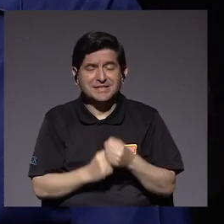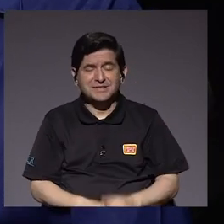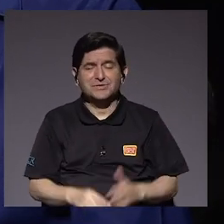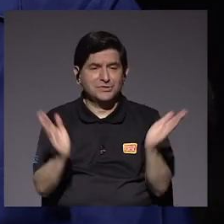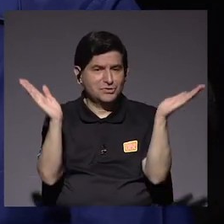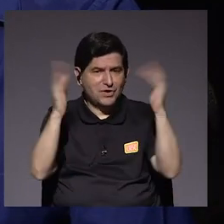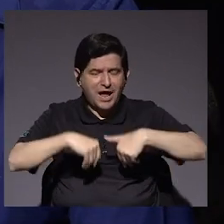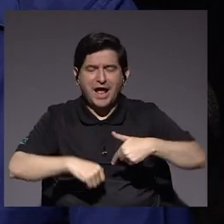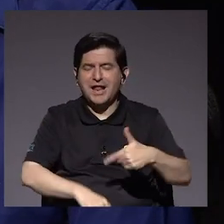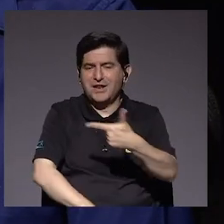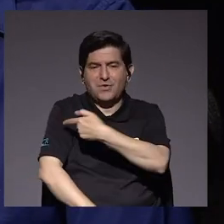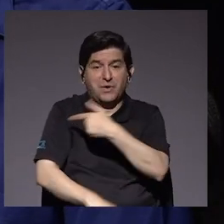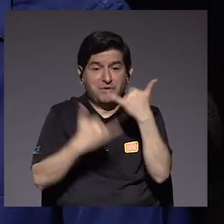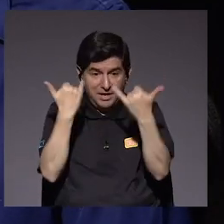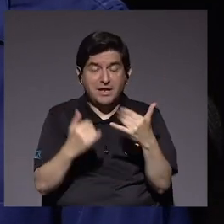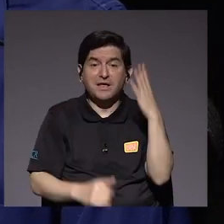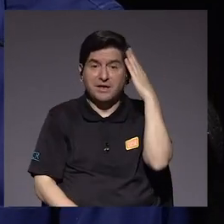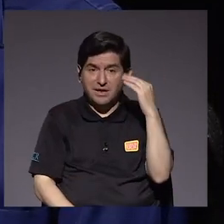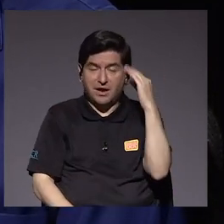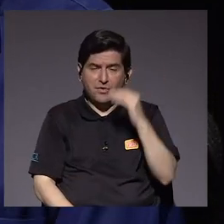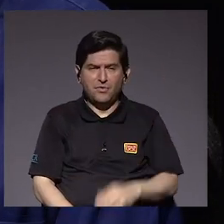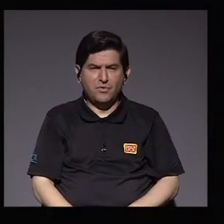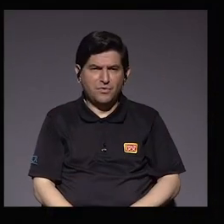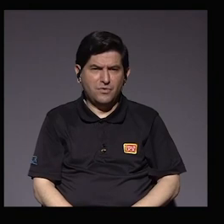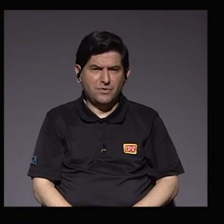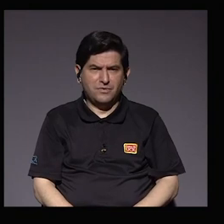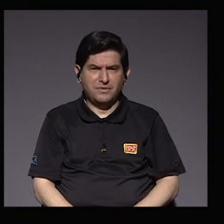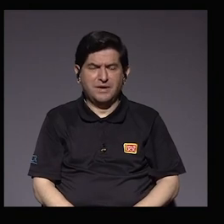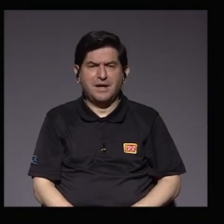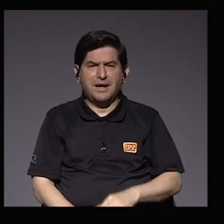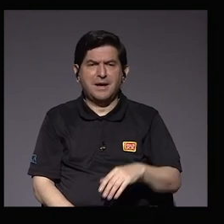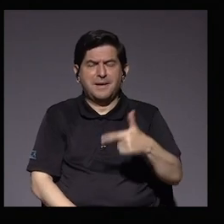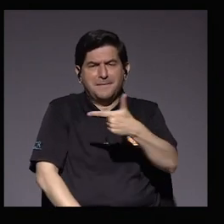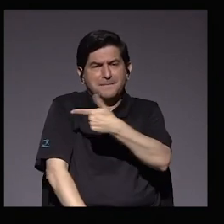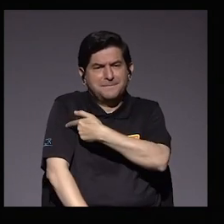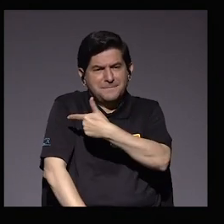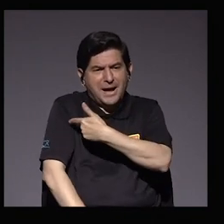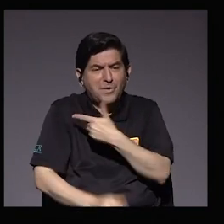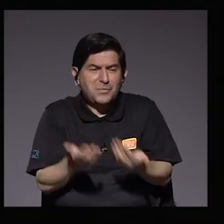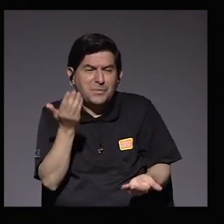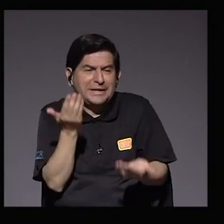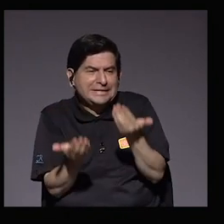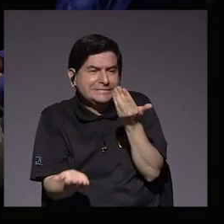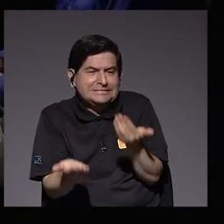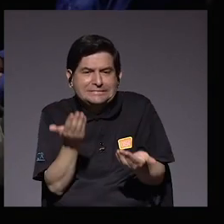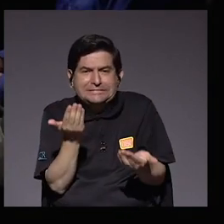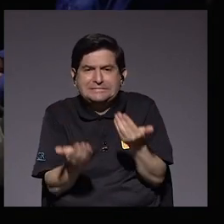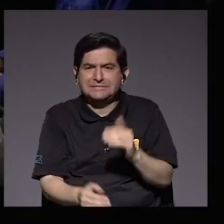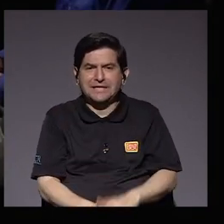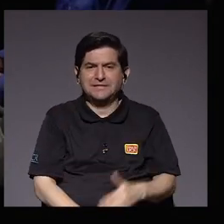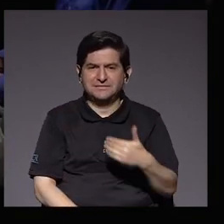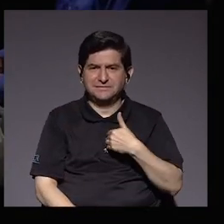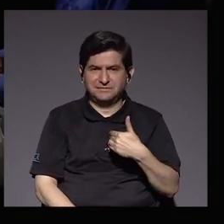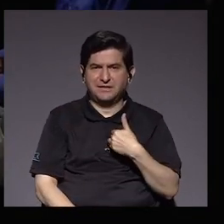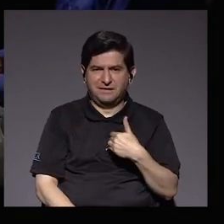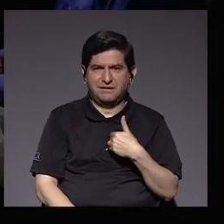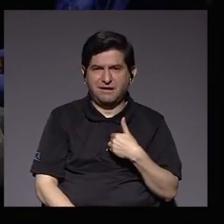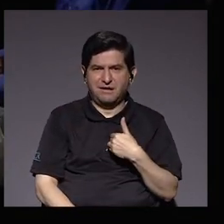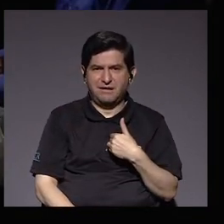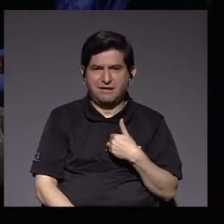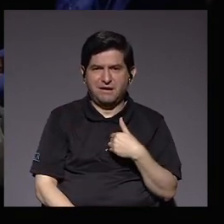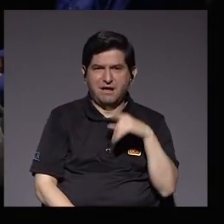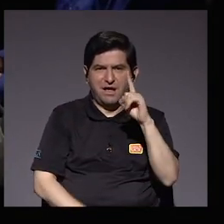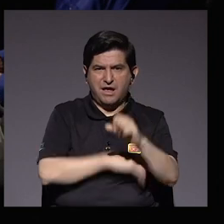Y tiene periodos largos, hasta dos años. La vacuna probablemente va a estar en